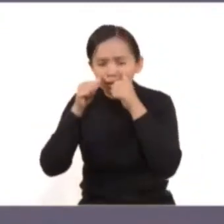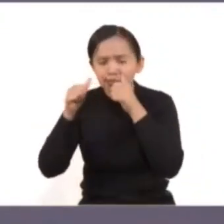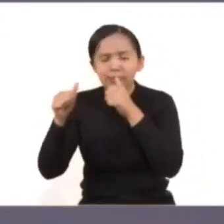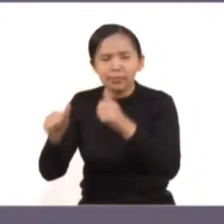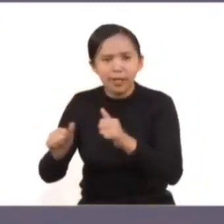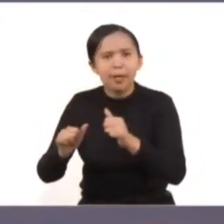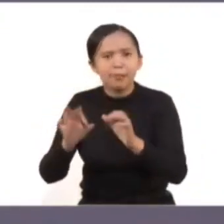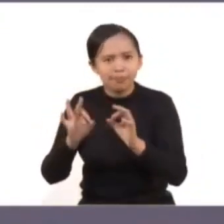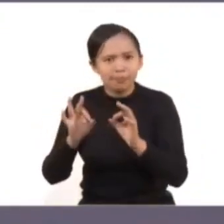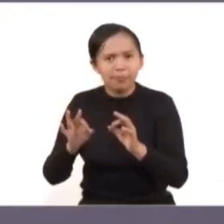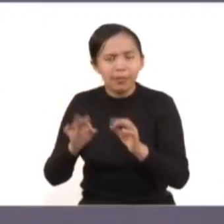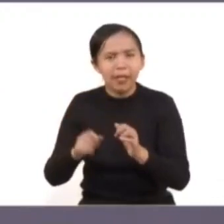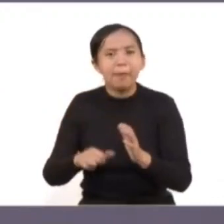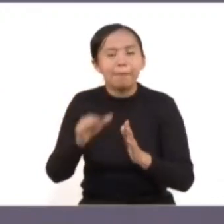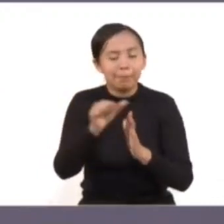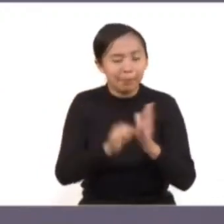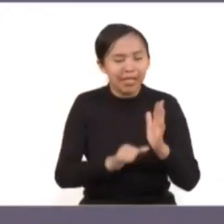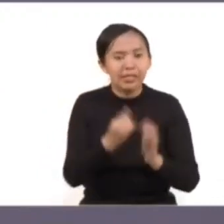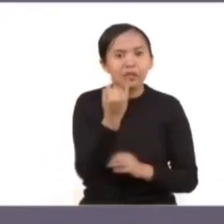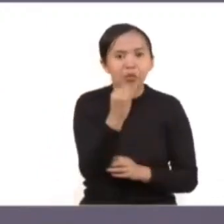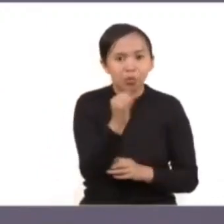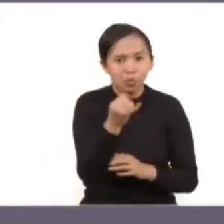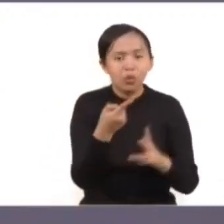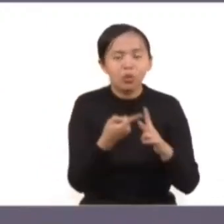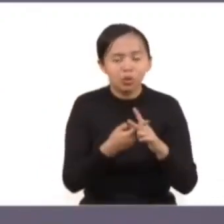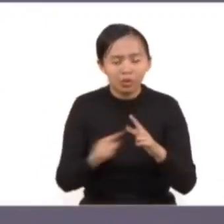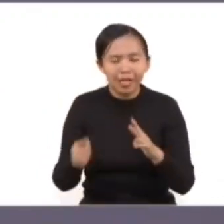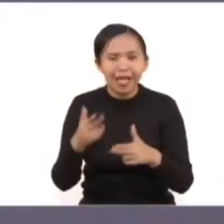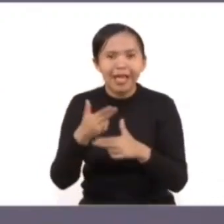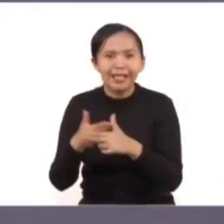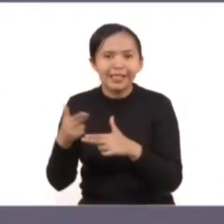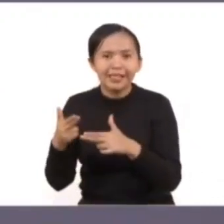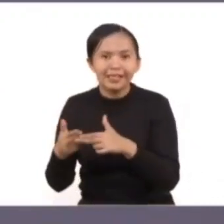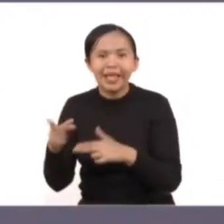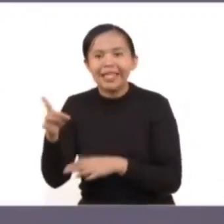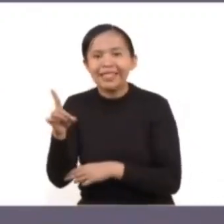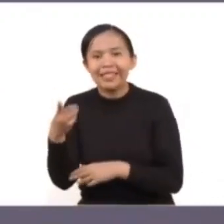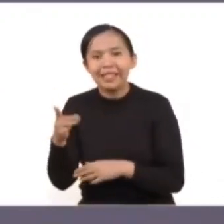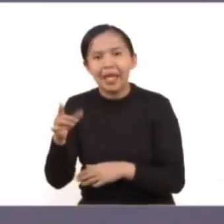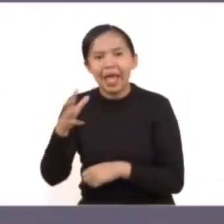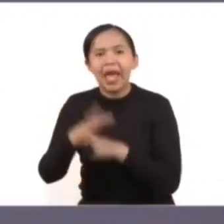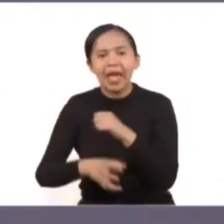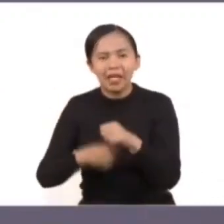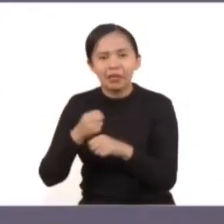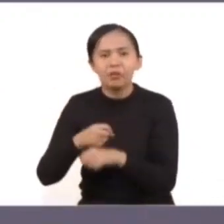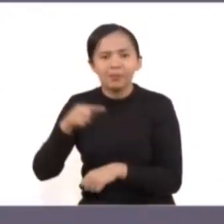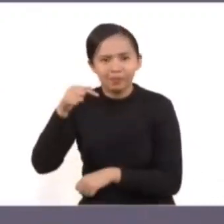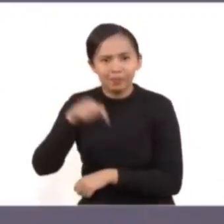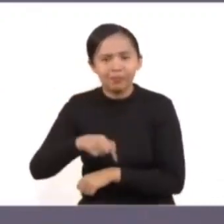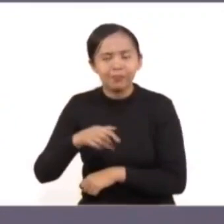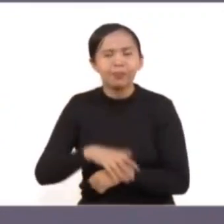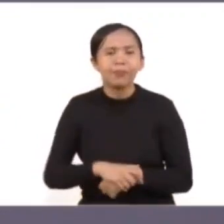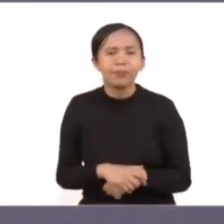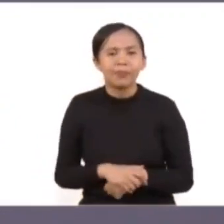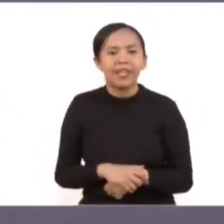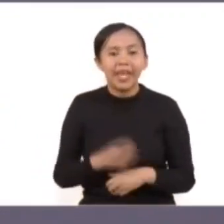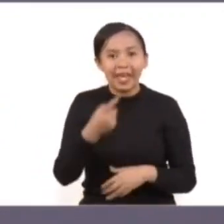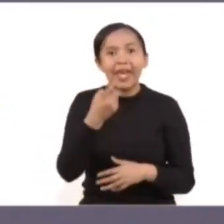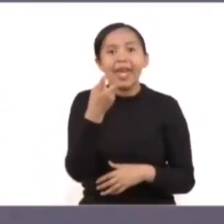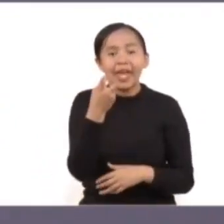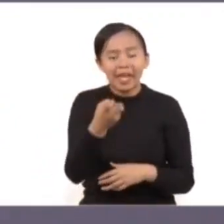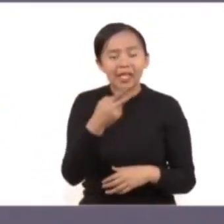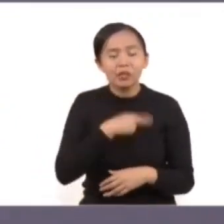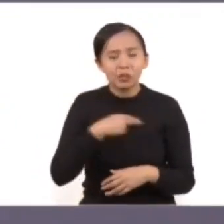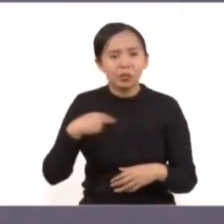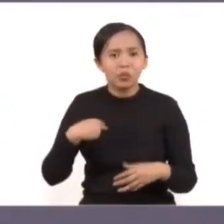género que empieza en el mes de junio y concluirá en diciembre de este año. Esas son